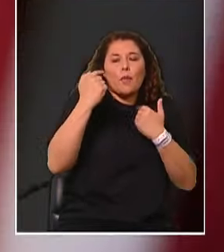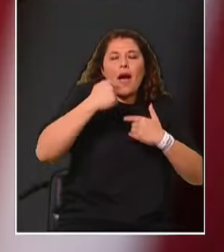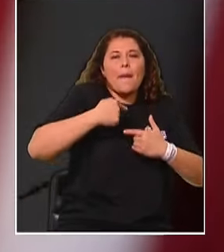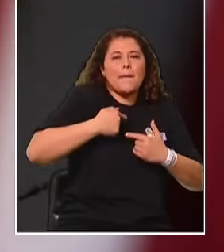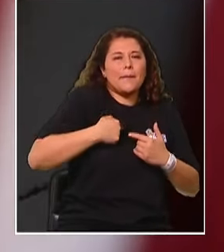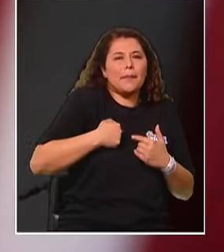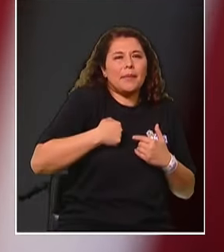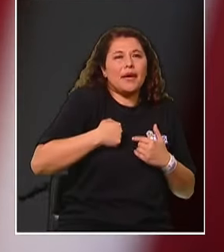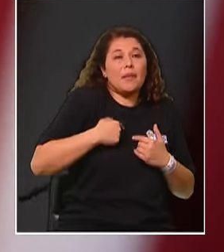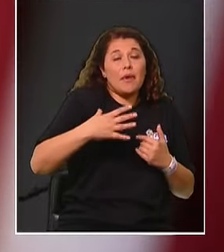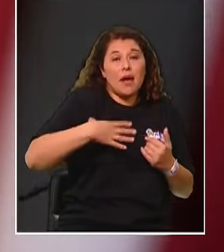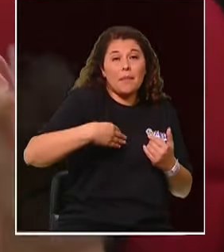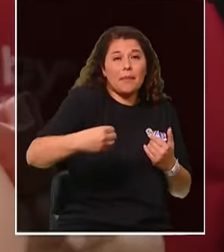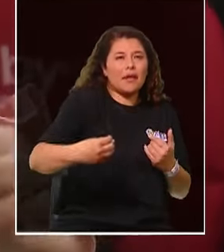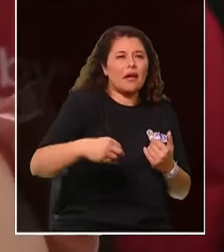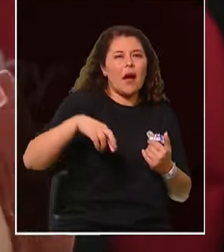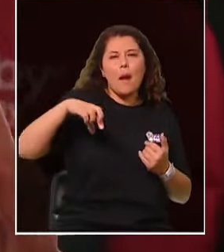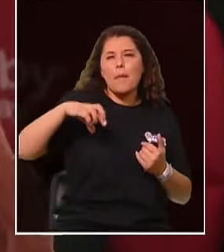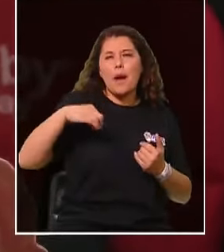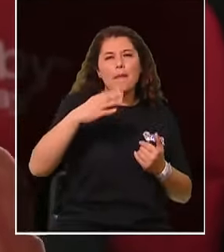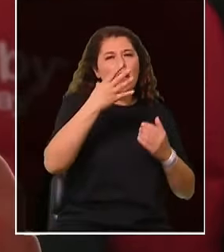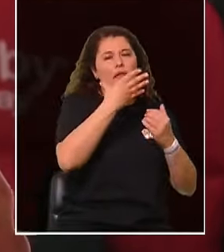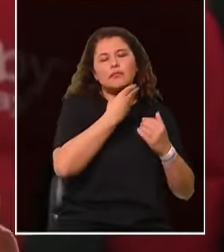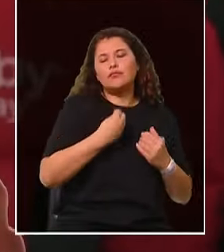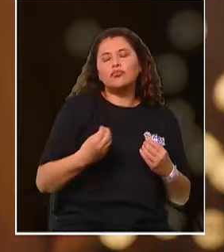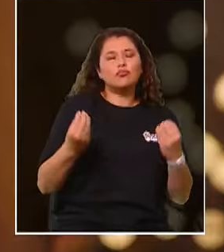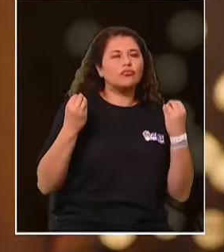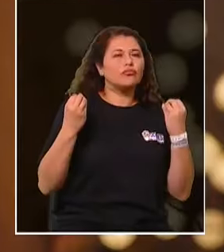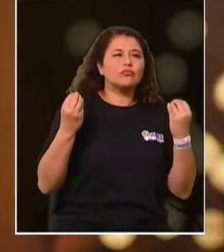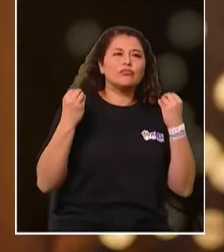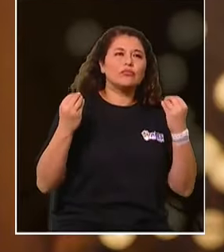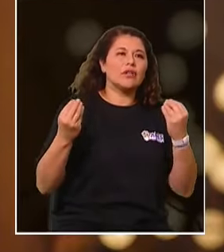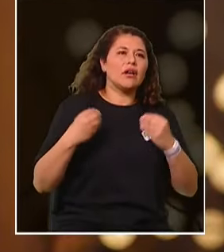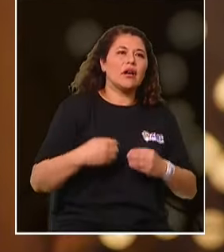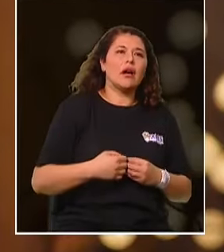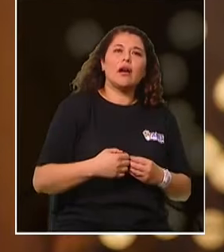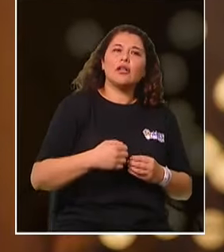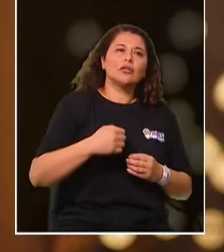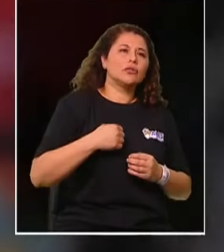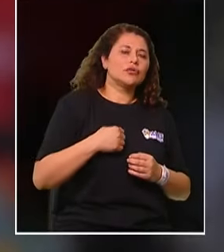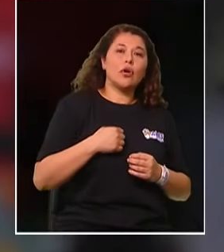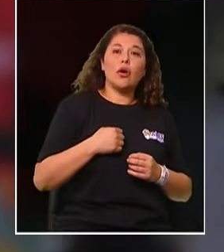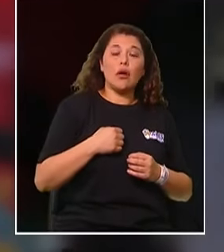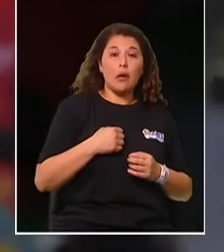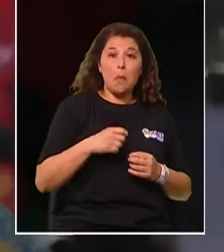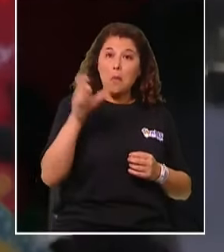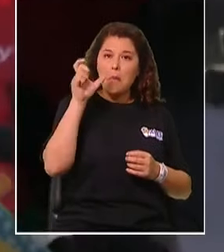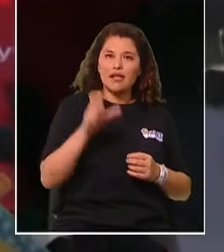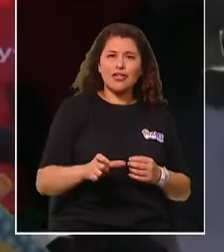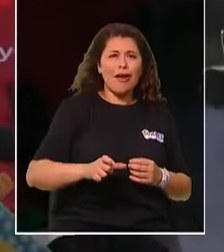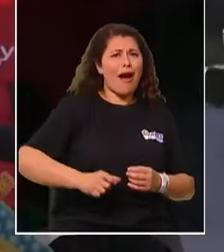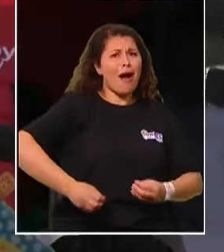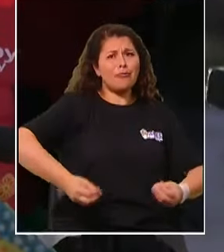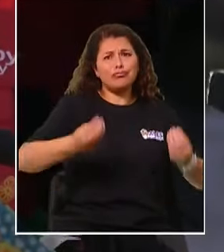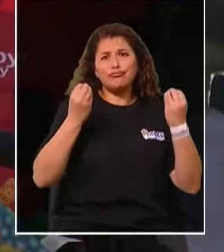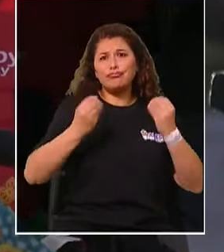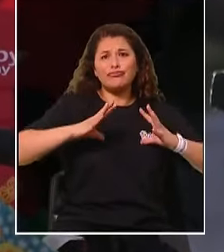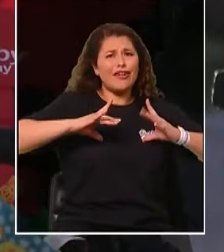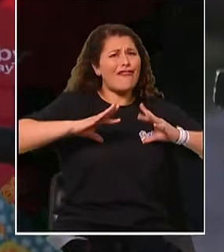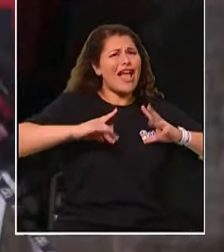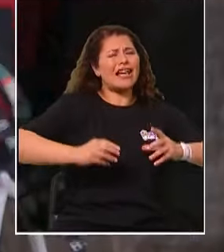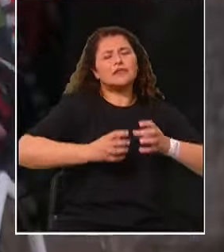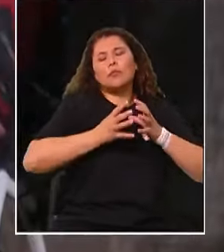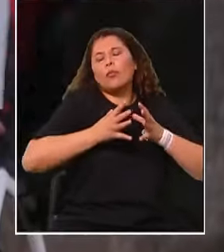un papá, pero maravilloso. Personalmente, yo me consigo una persona, pero sumamente feliz. Me encanta lo que hago, me